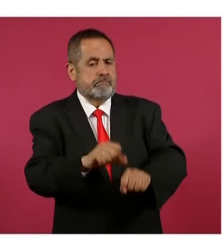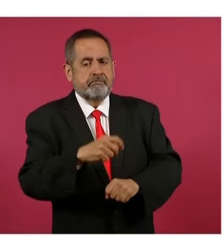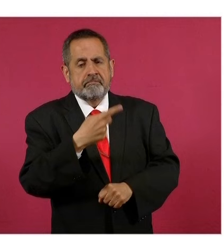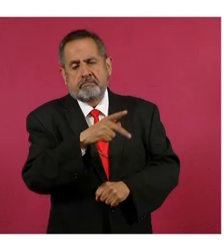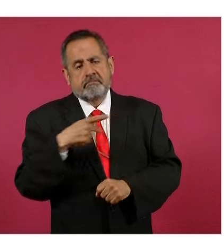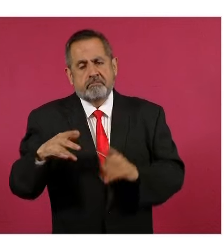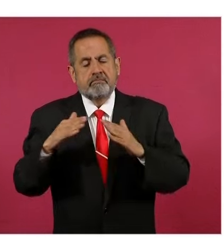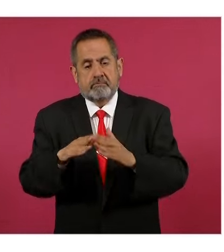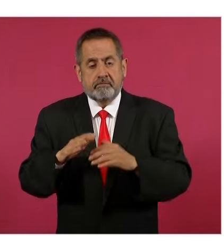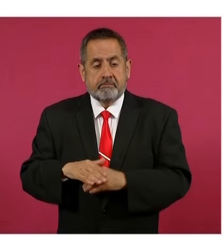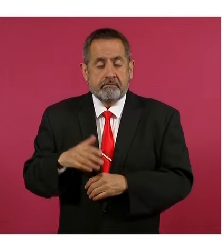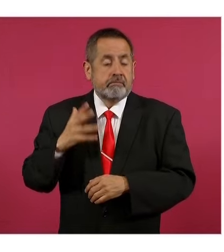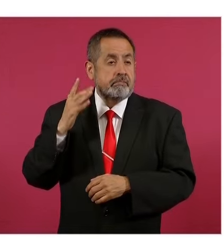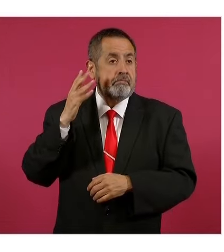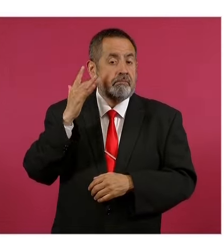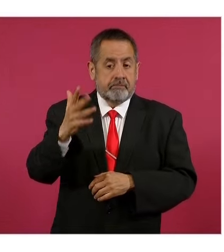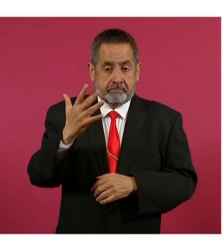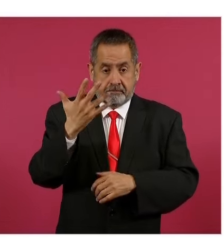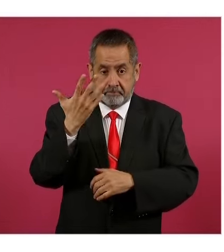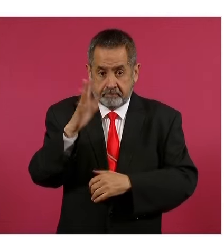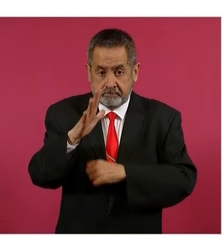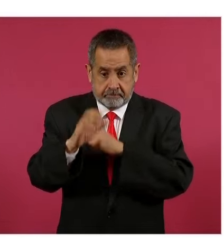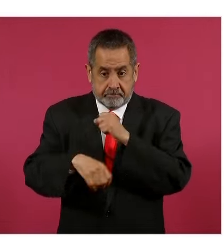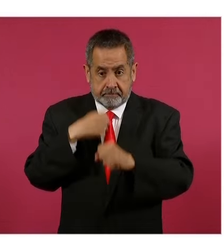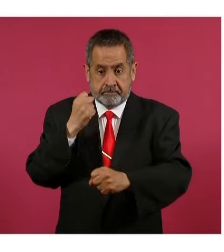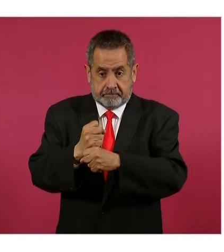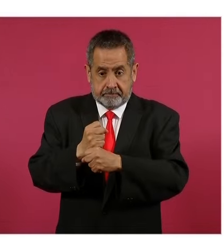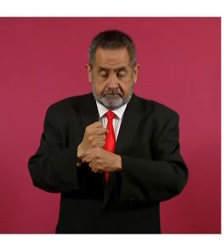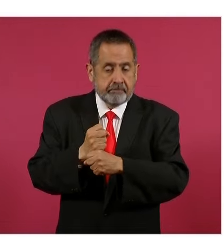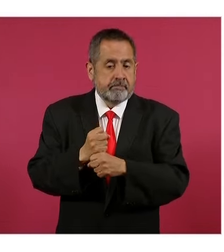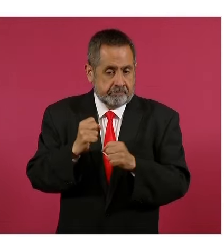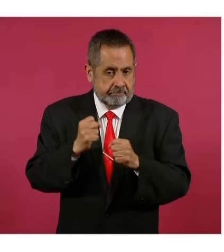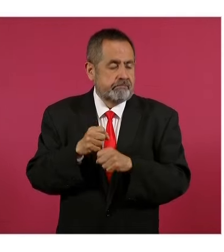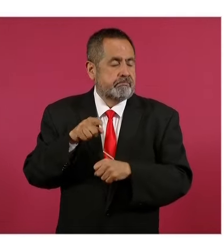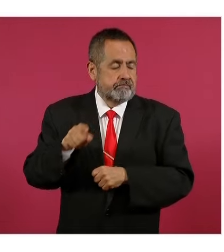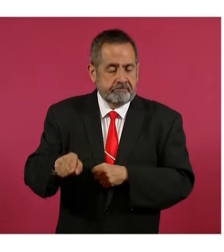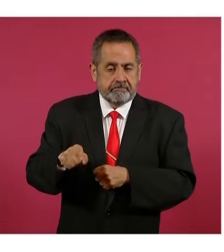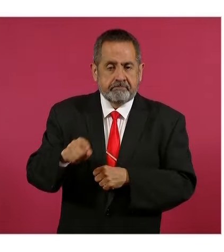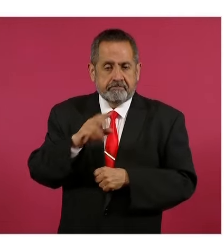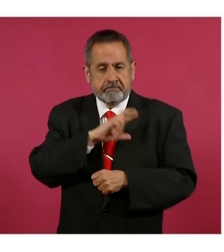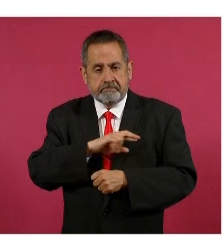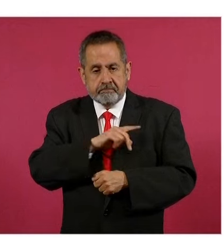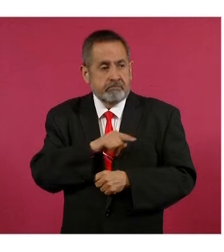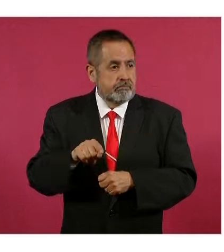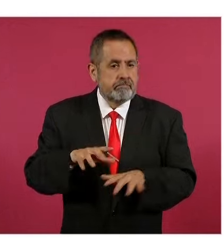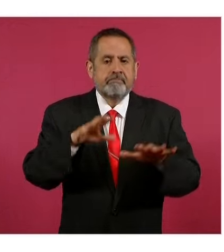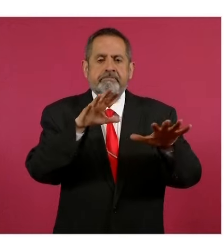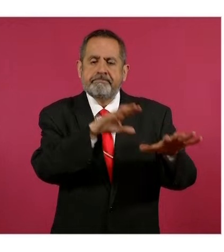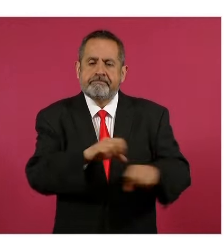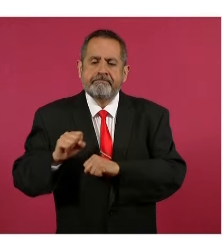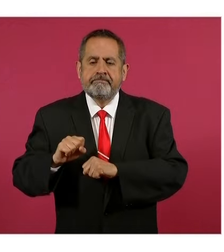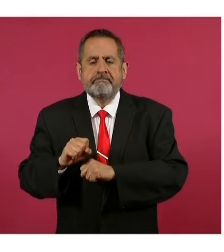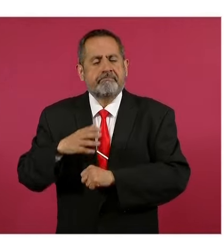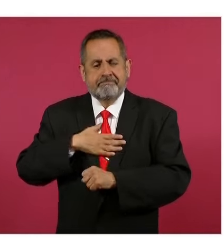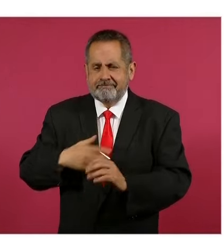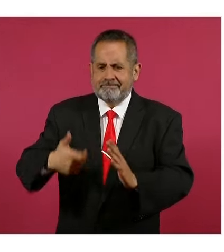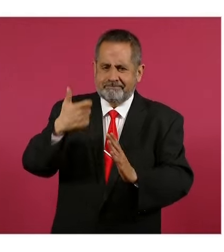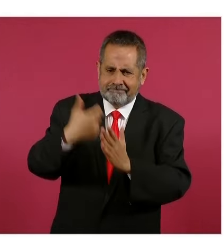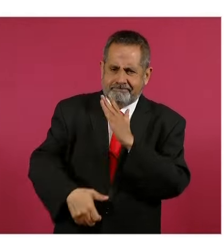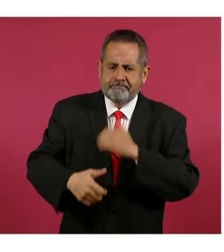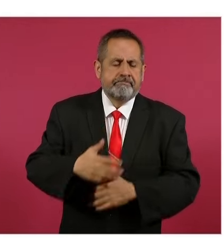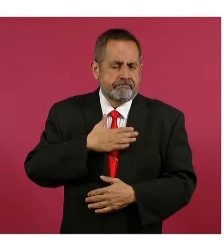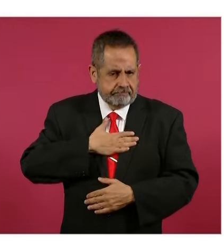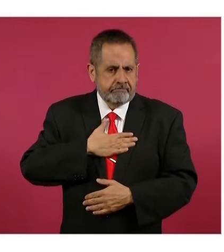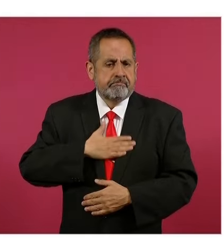después de 10 años de haber rentado a través de esta renta social, la podrán adquirir a precios justos